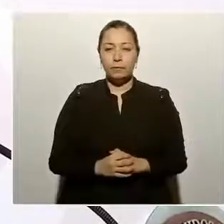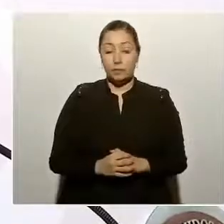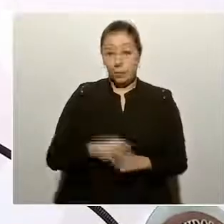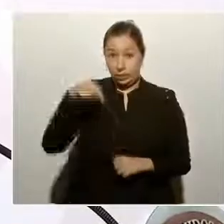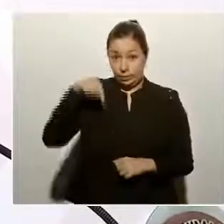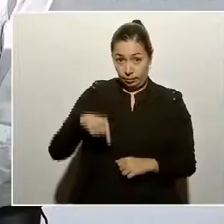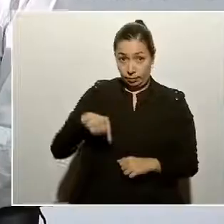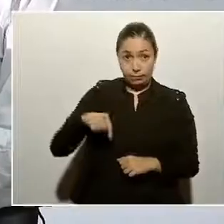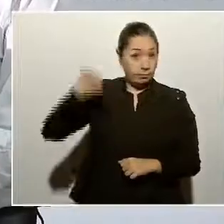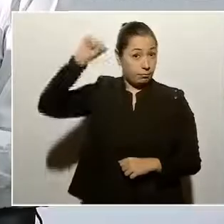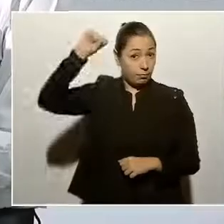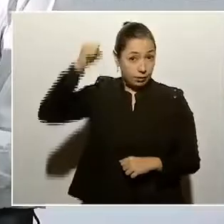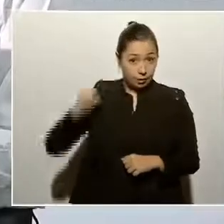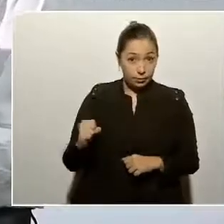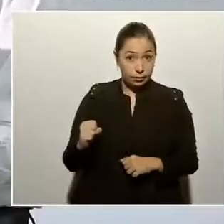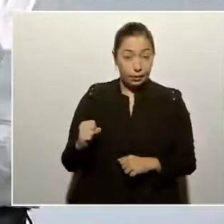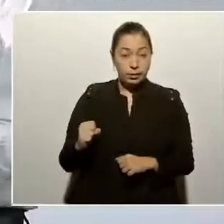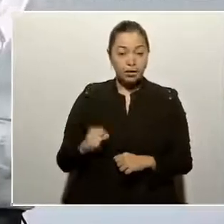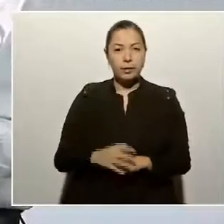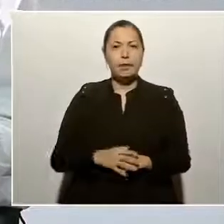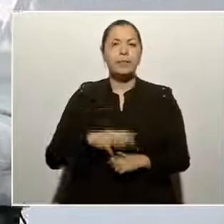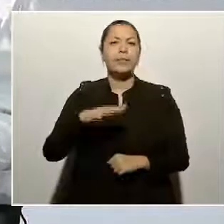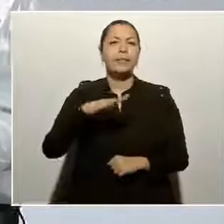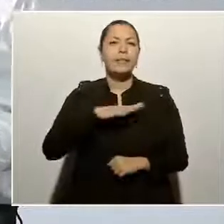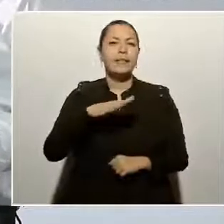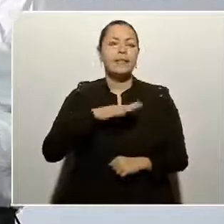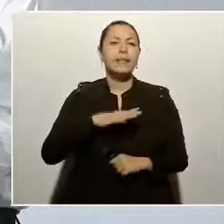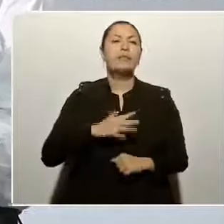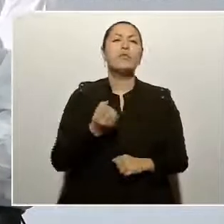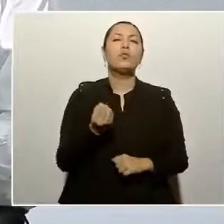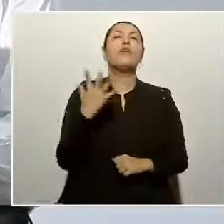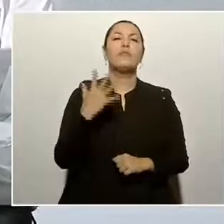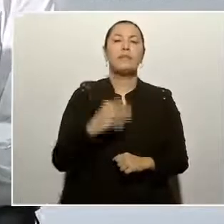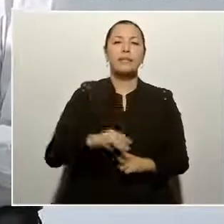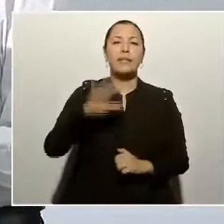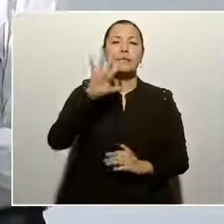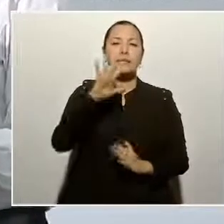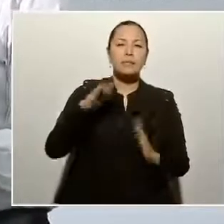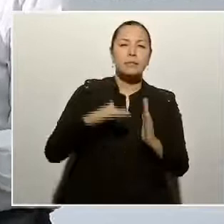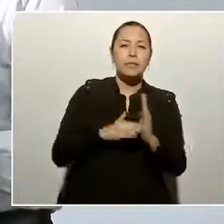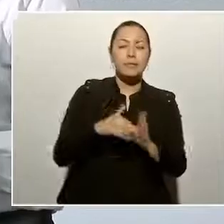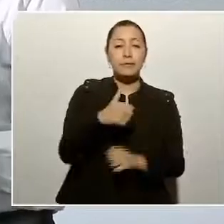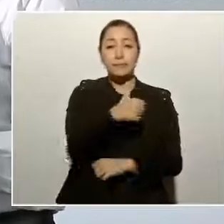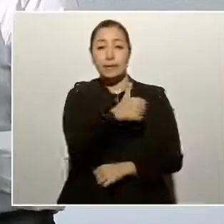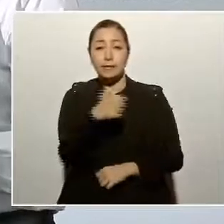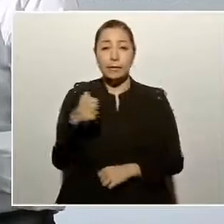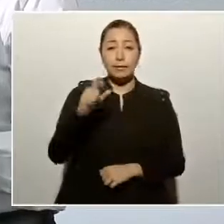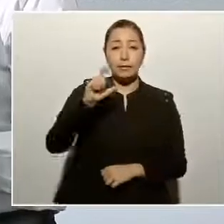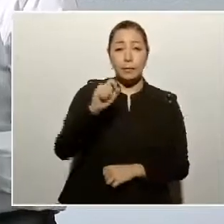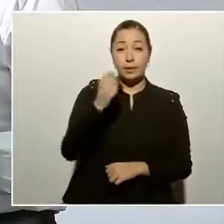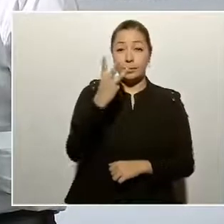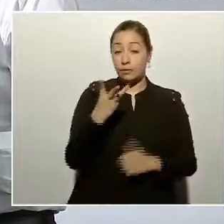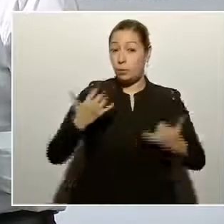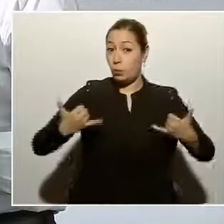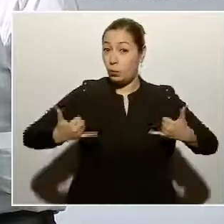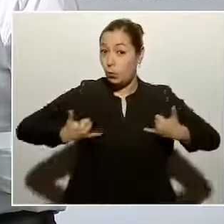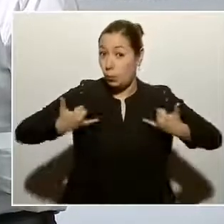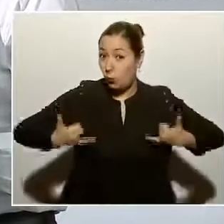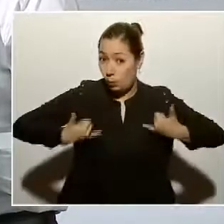Sinaloa, hay 5.623 jóvenes